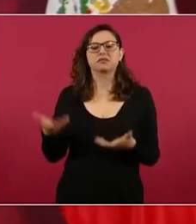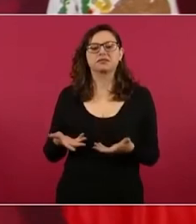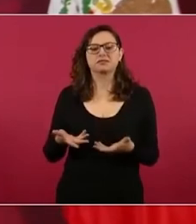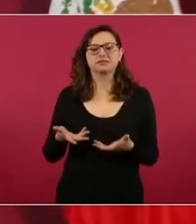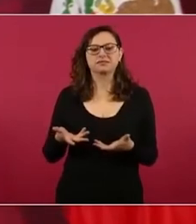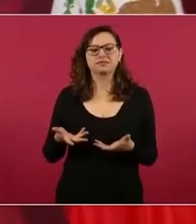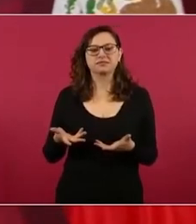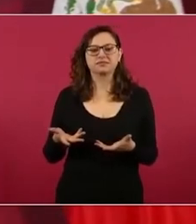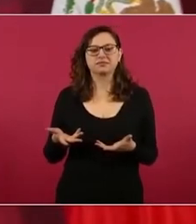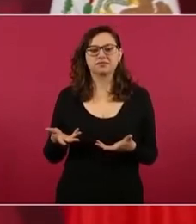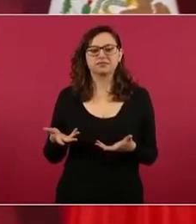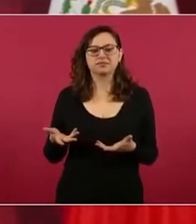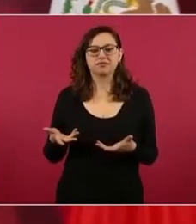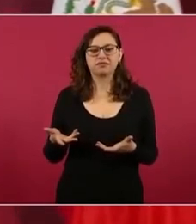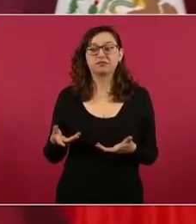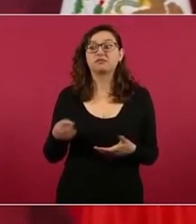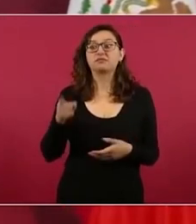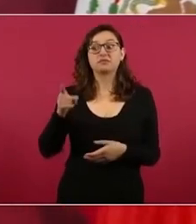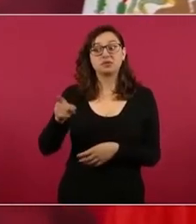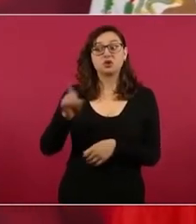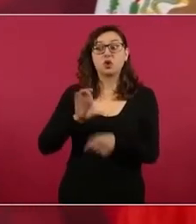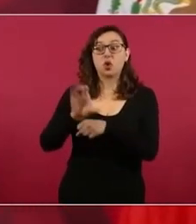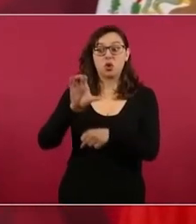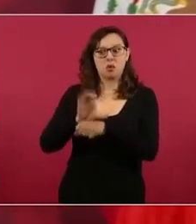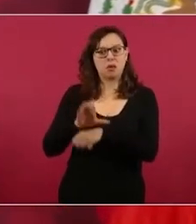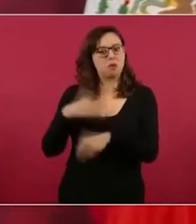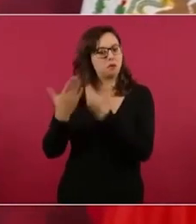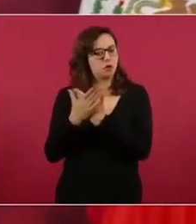Colombia va a ser como Venezuela